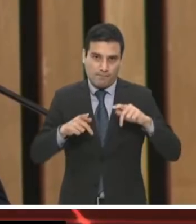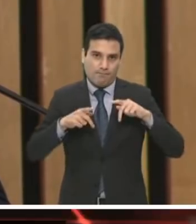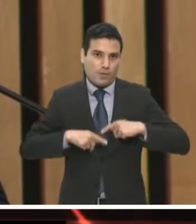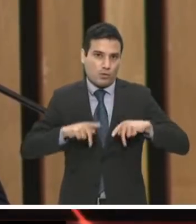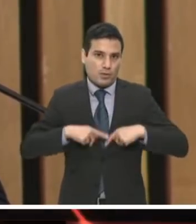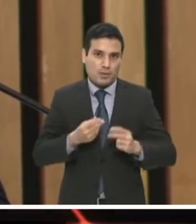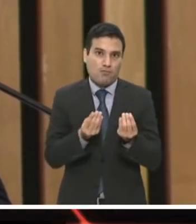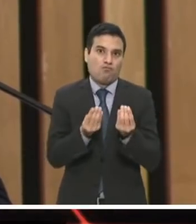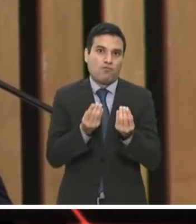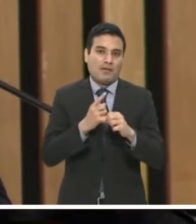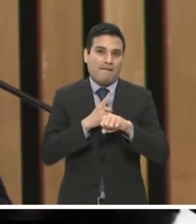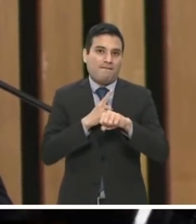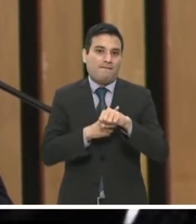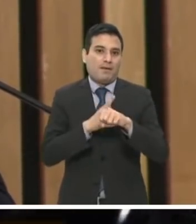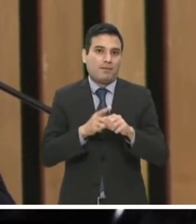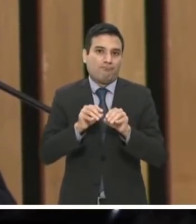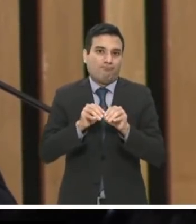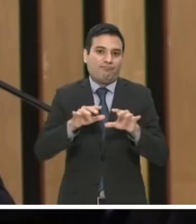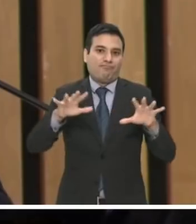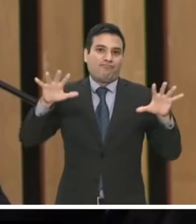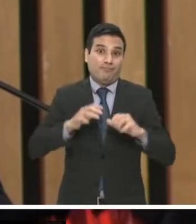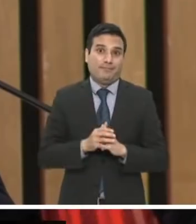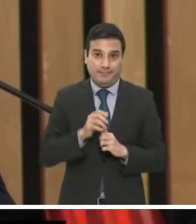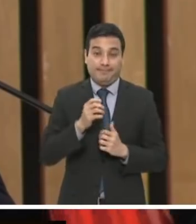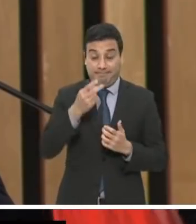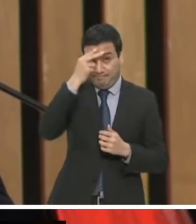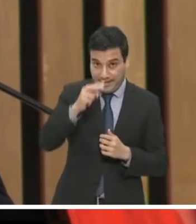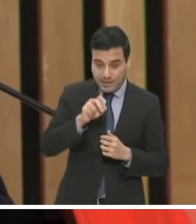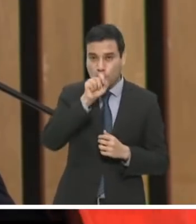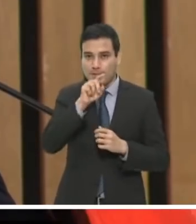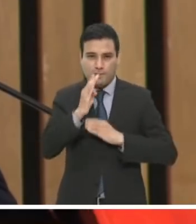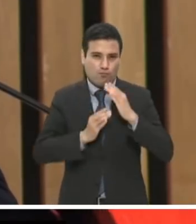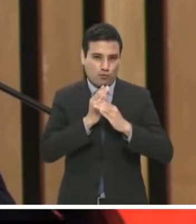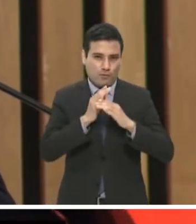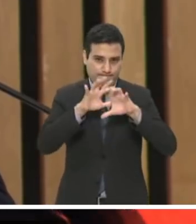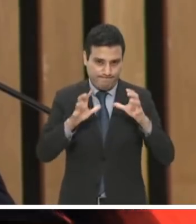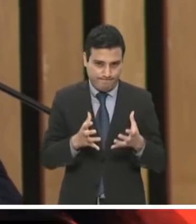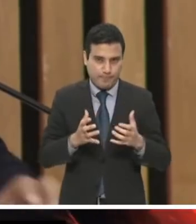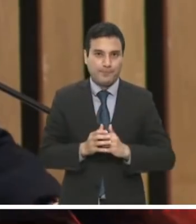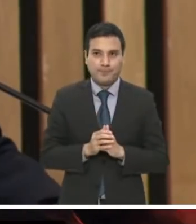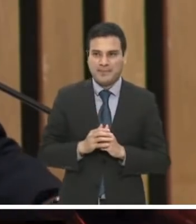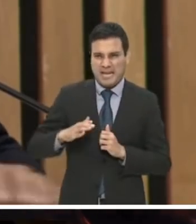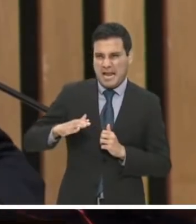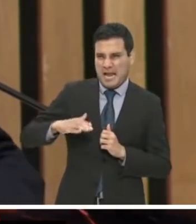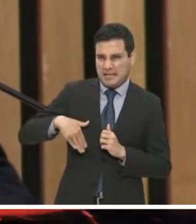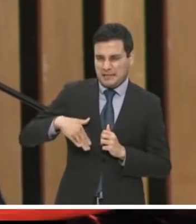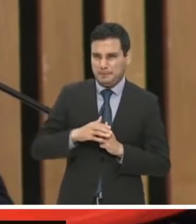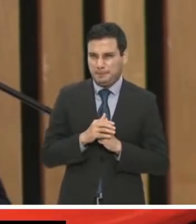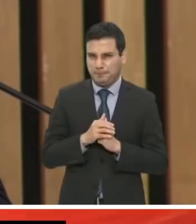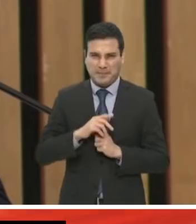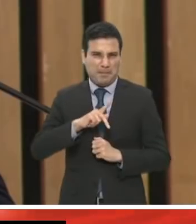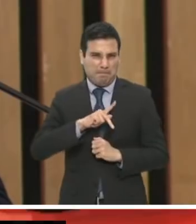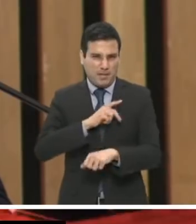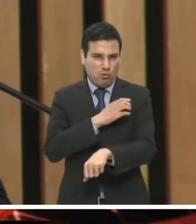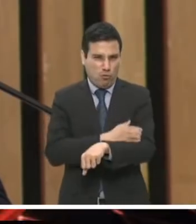de la población de nuestro país y del mundo entero? Por lo anterior, como ya lo externó mi